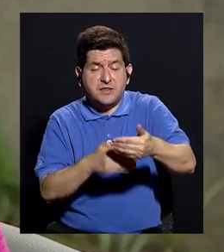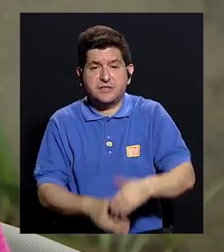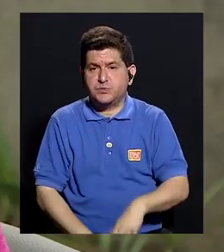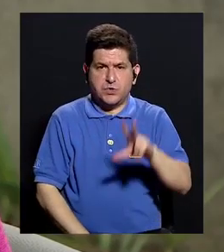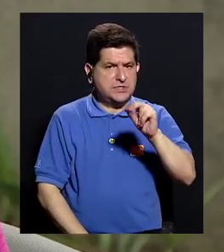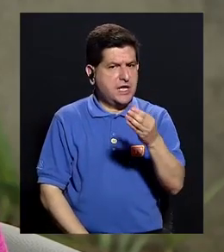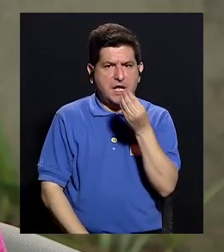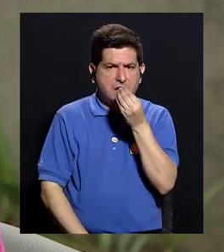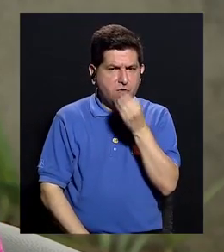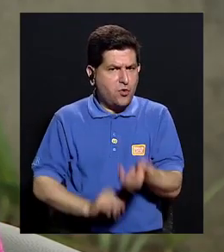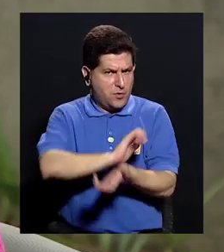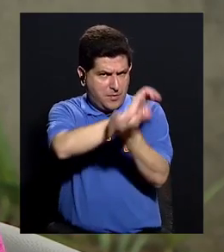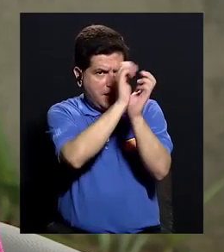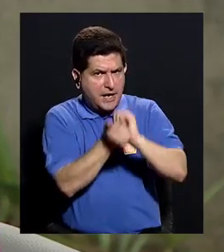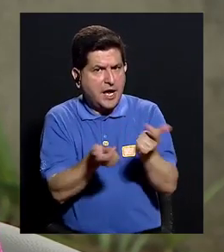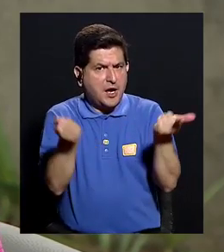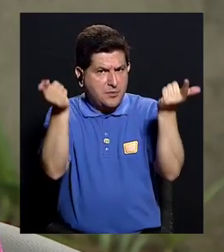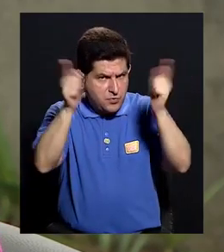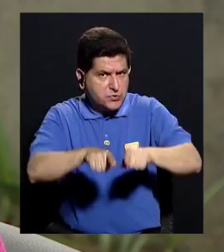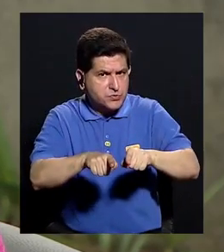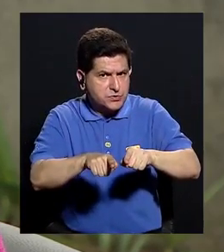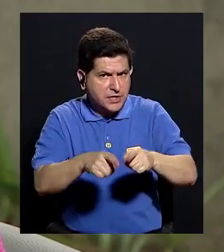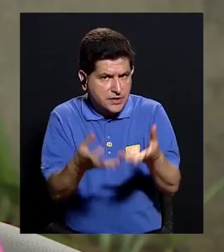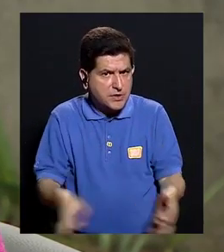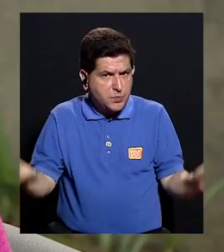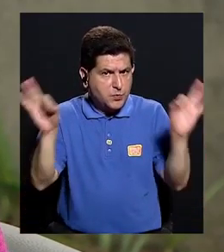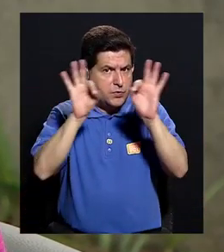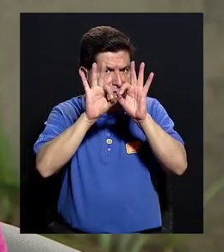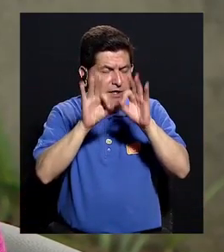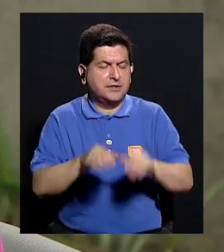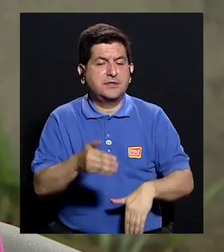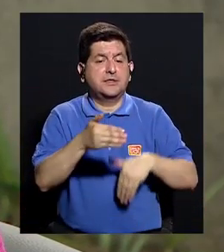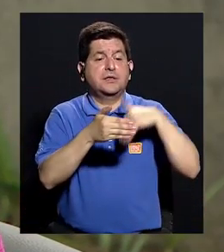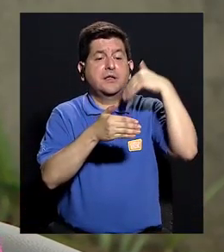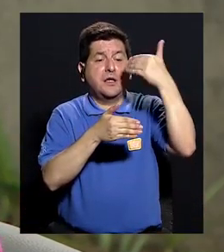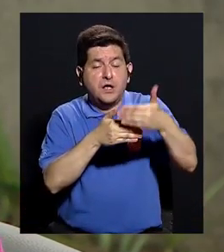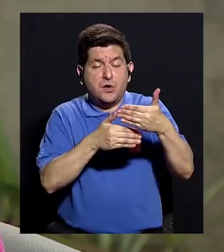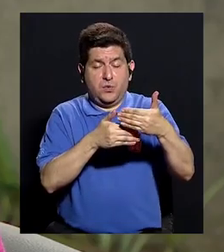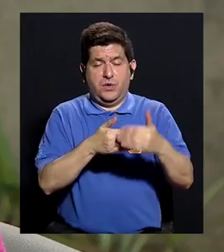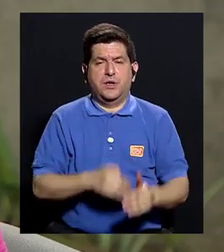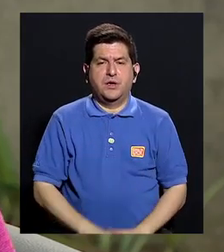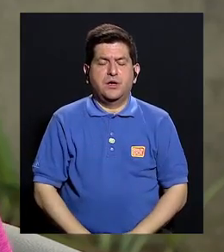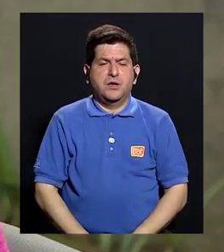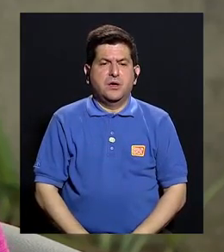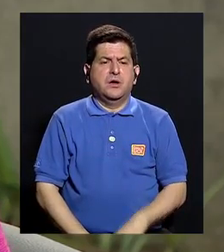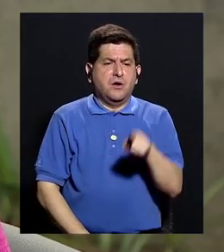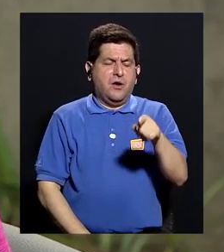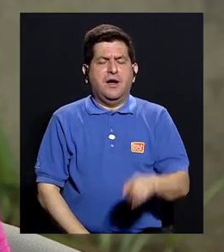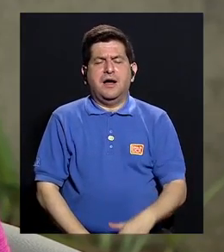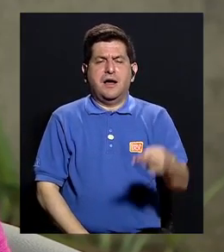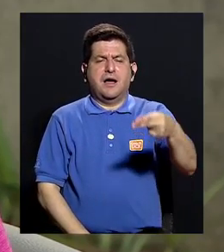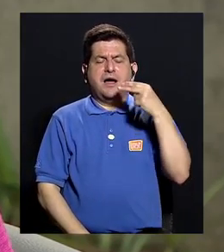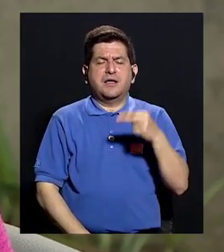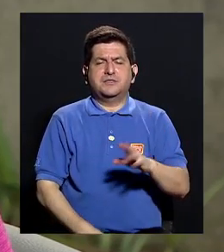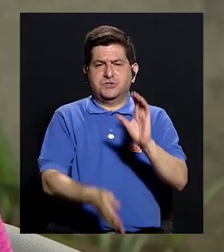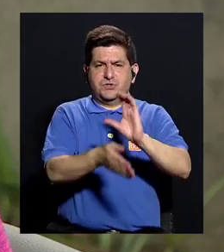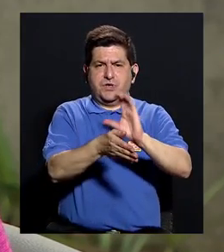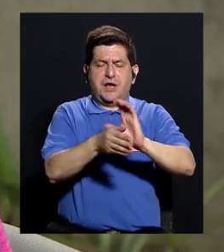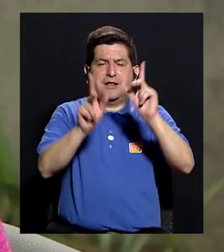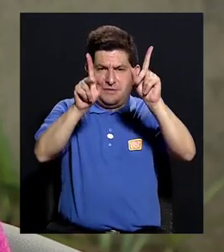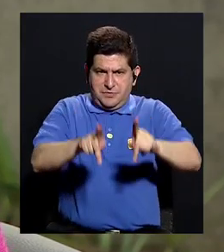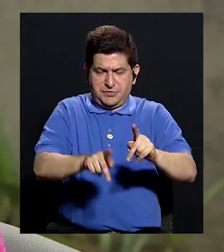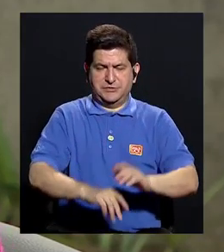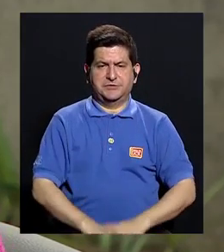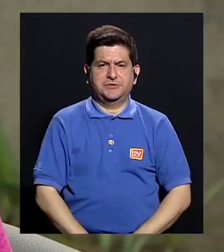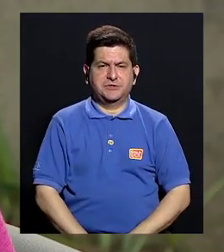gluten, ¿verdad? Para ver si hay un cambio excepcional en el eso. Después de todo eso, obviamente se hace la historia clínica del paciente,